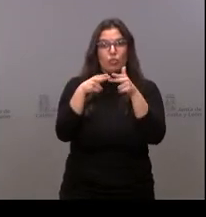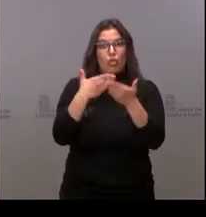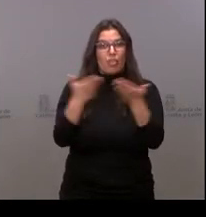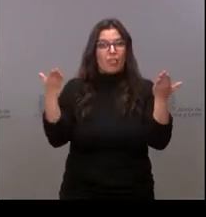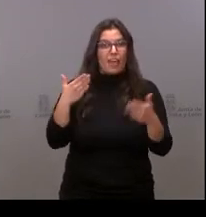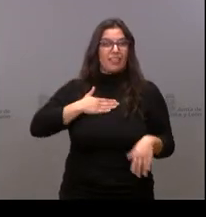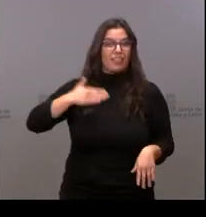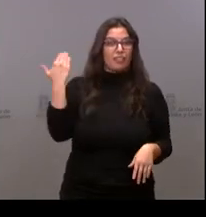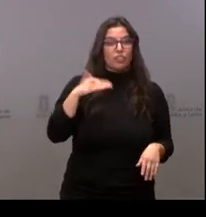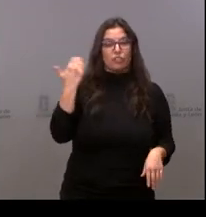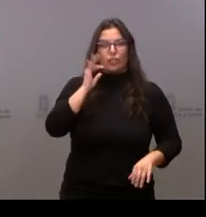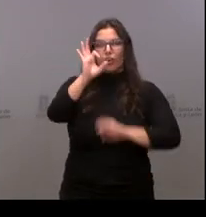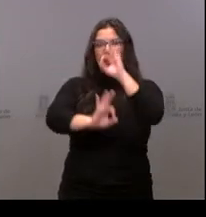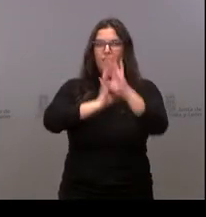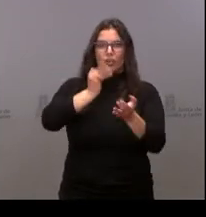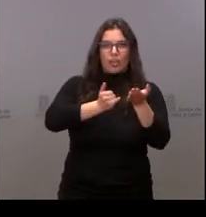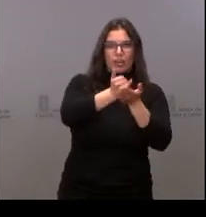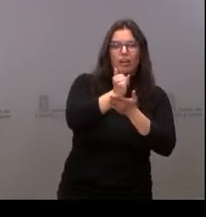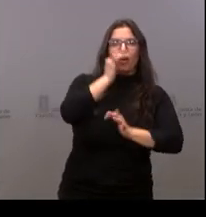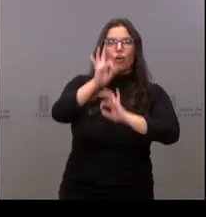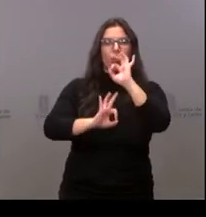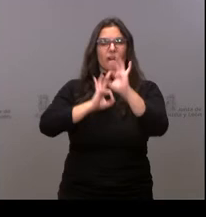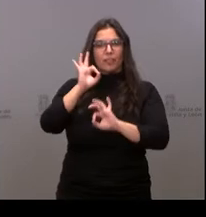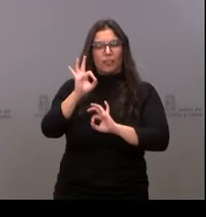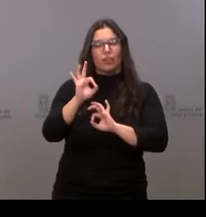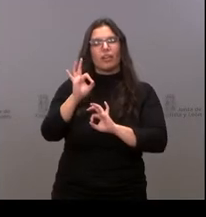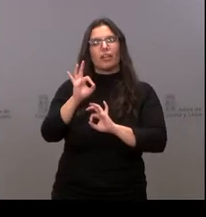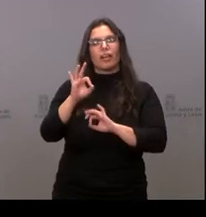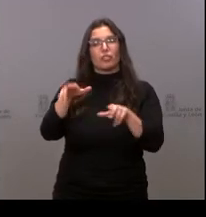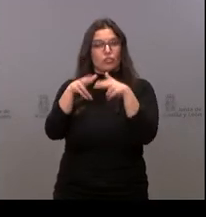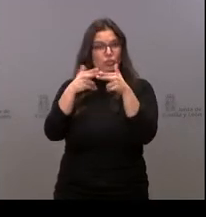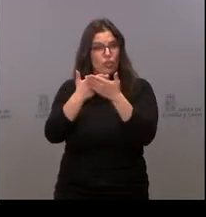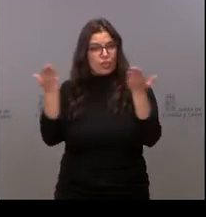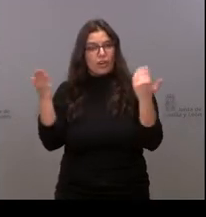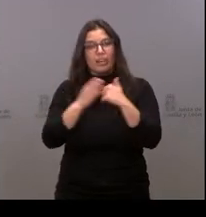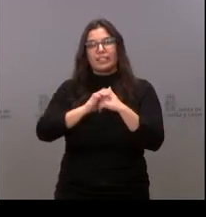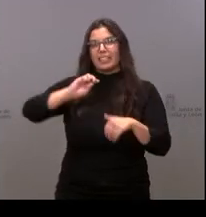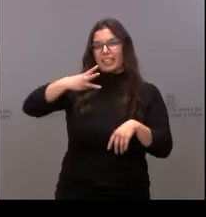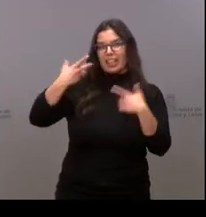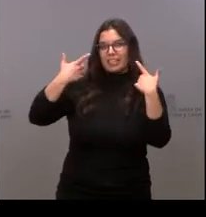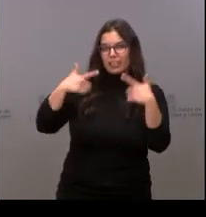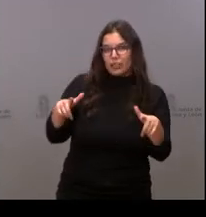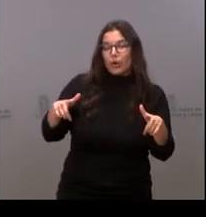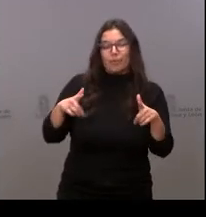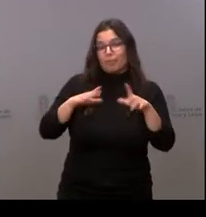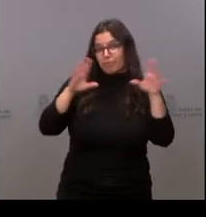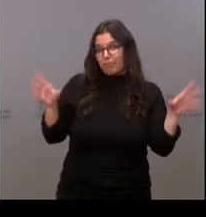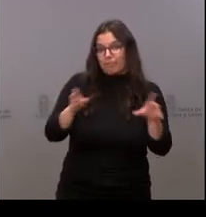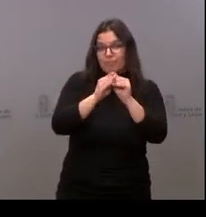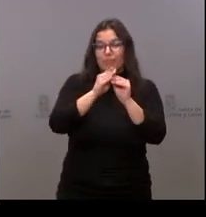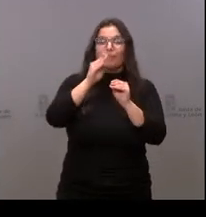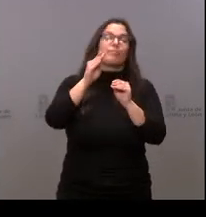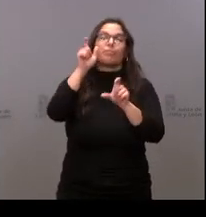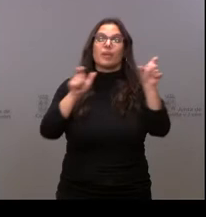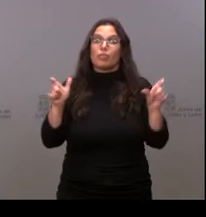representantes desde las organizaciones agrarias, las organizaciones sociales, del tercer sector, en fin, a todas las